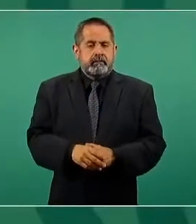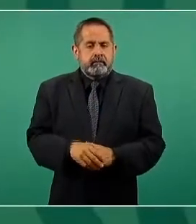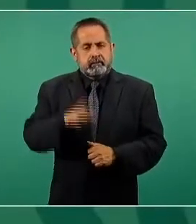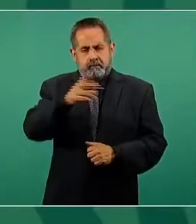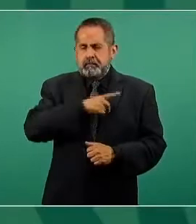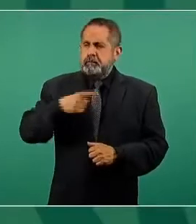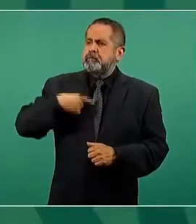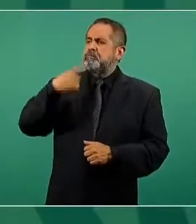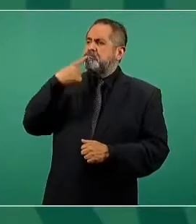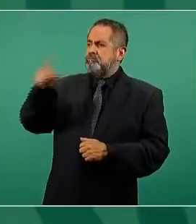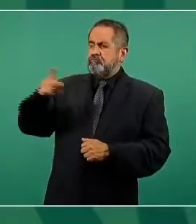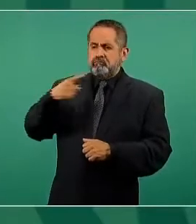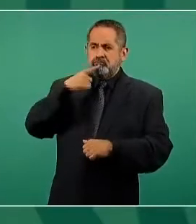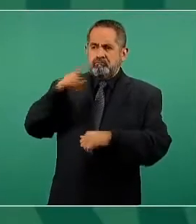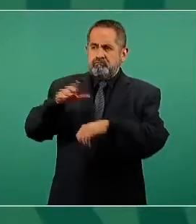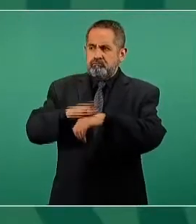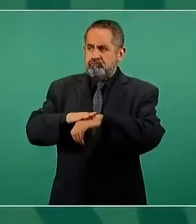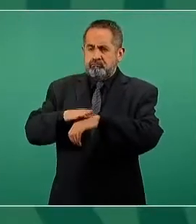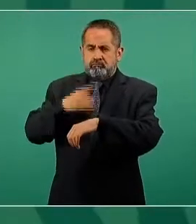denunciarlo.